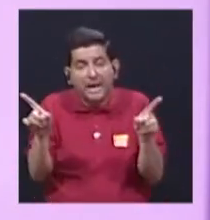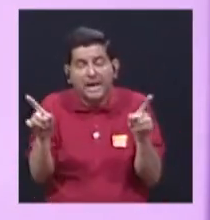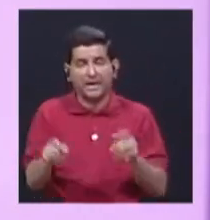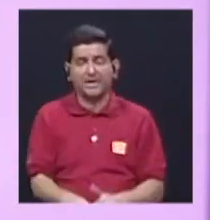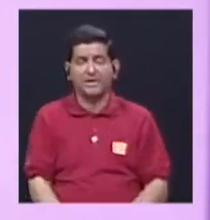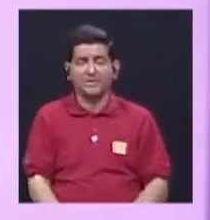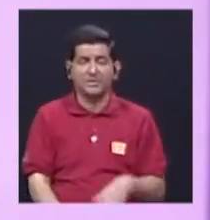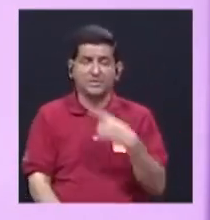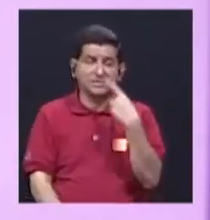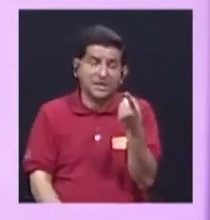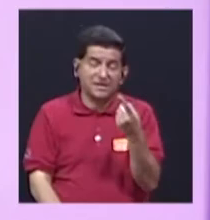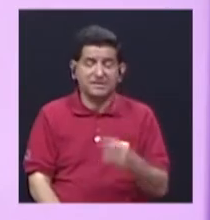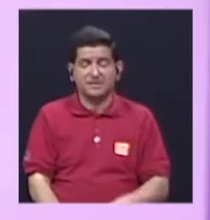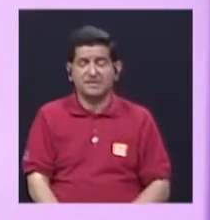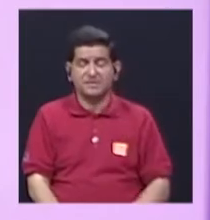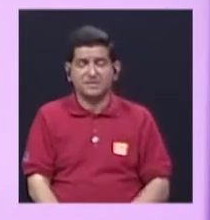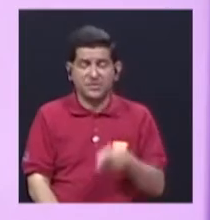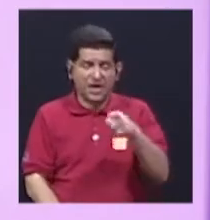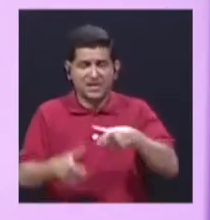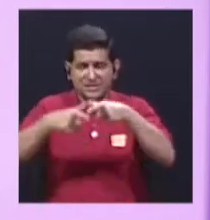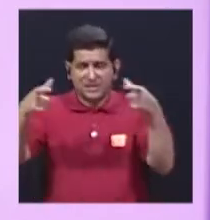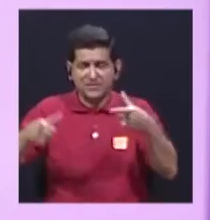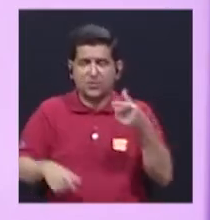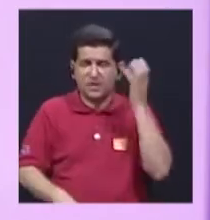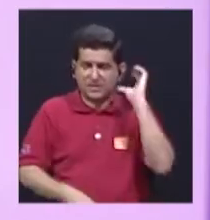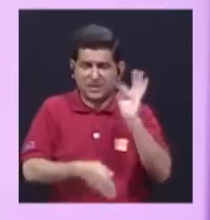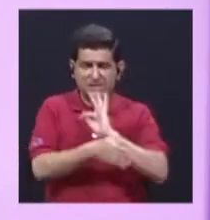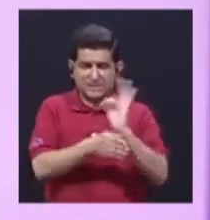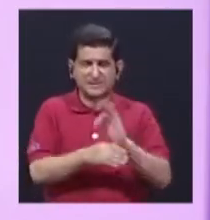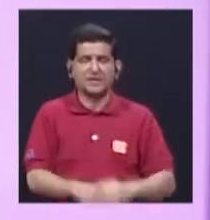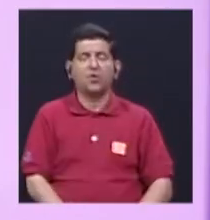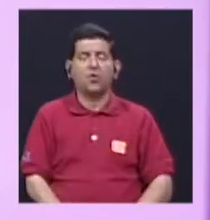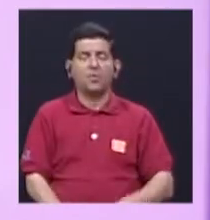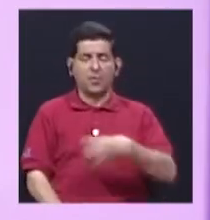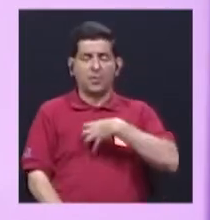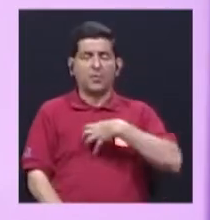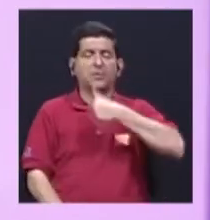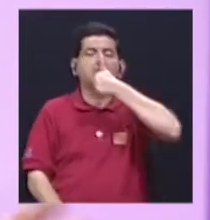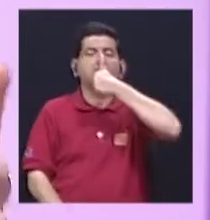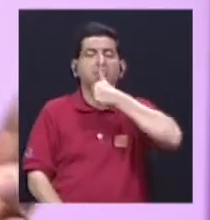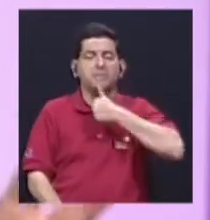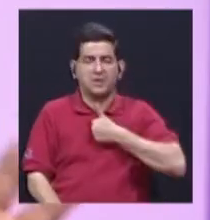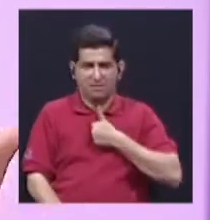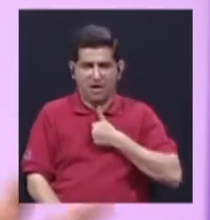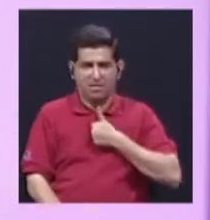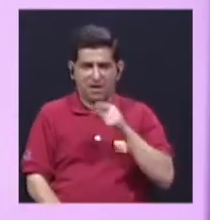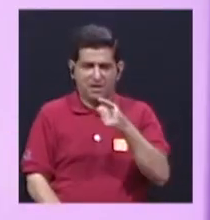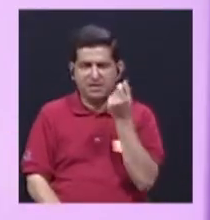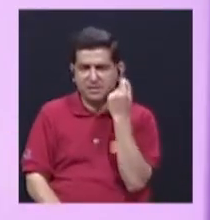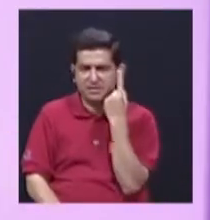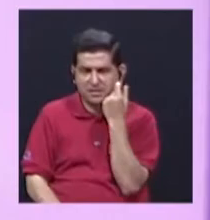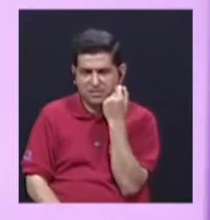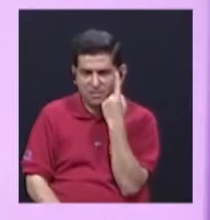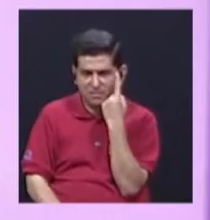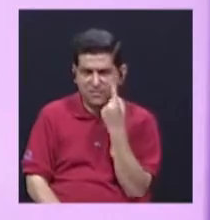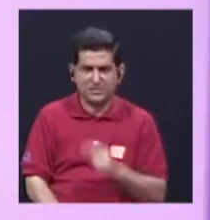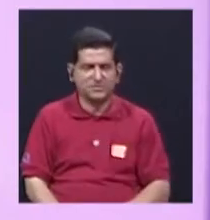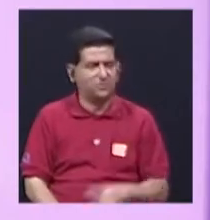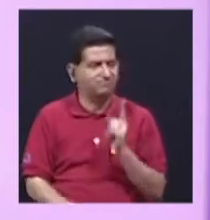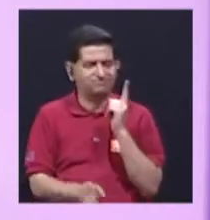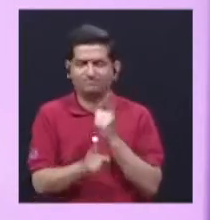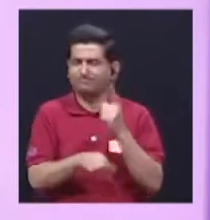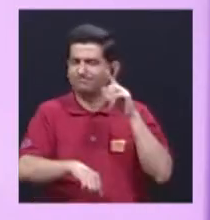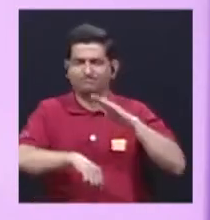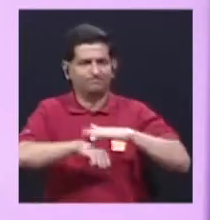considerado las emisoras, las frecuencias de radio y televisión como bienes privados. Y ahí es, esa es la interpretación que no se debe